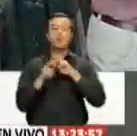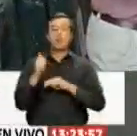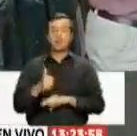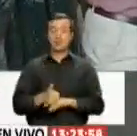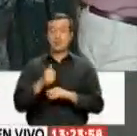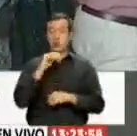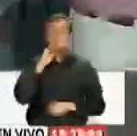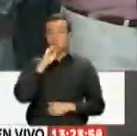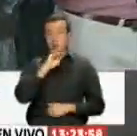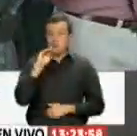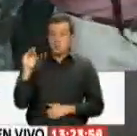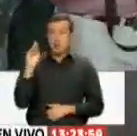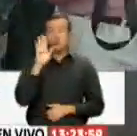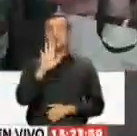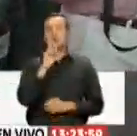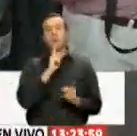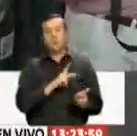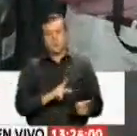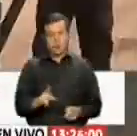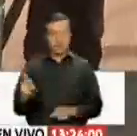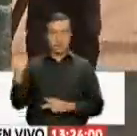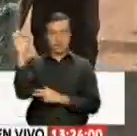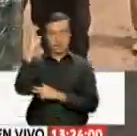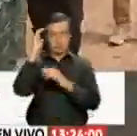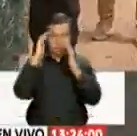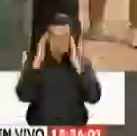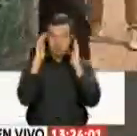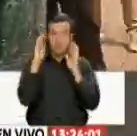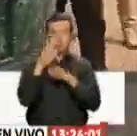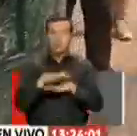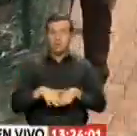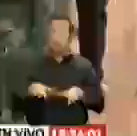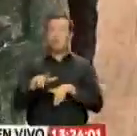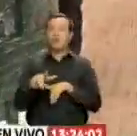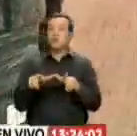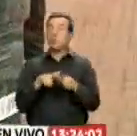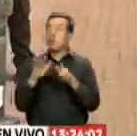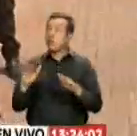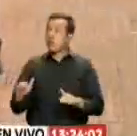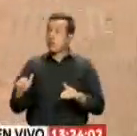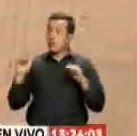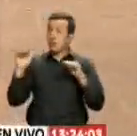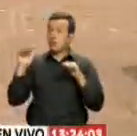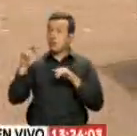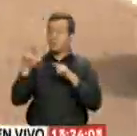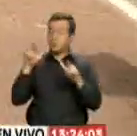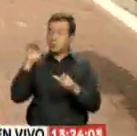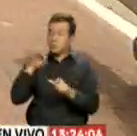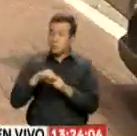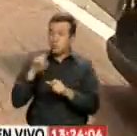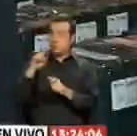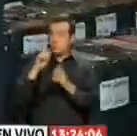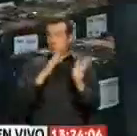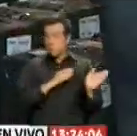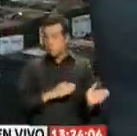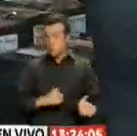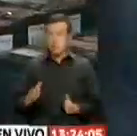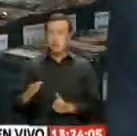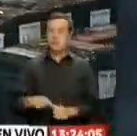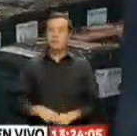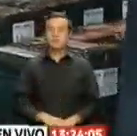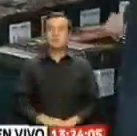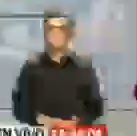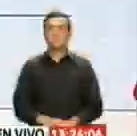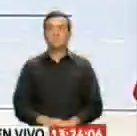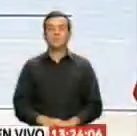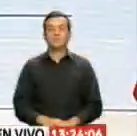autoridades aseguran Que tienen un plan De contingencia Para reubicar En zonas altas A varios recintos Si es necesario Valeria Villarroel